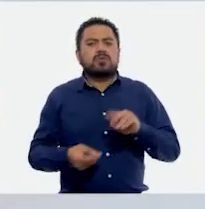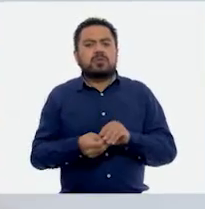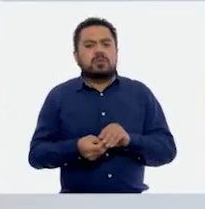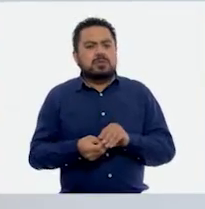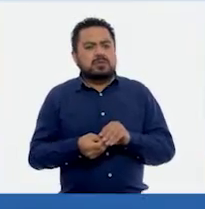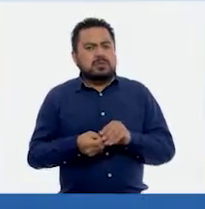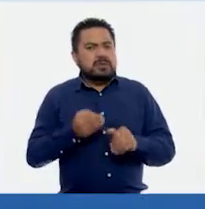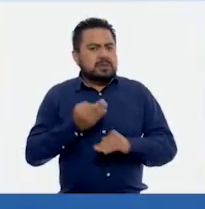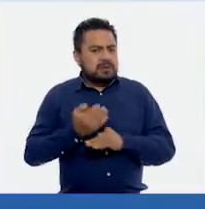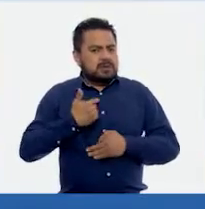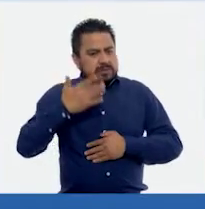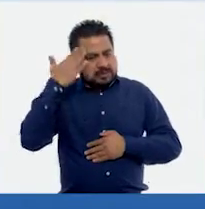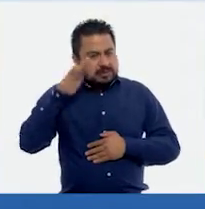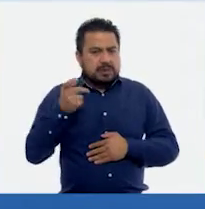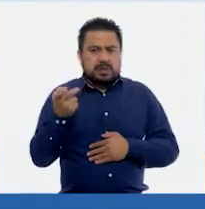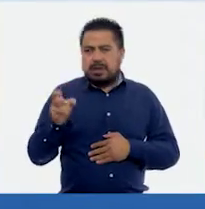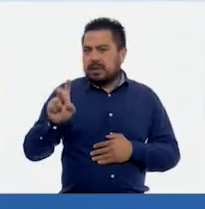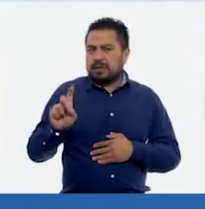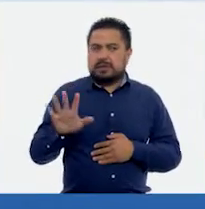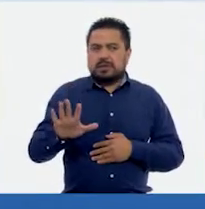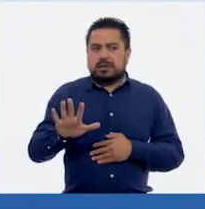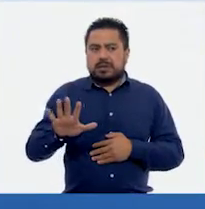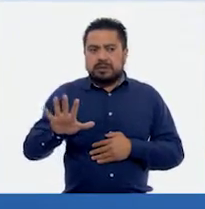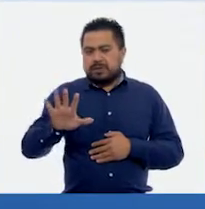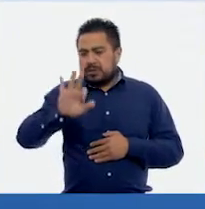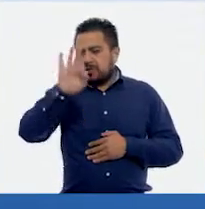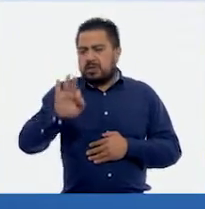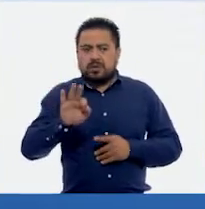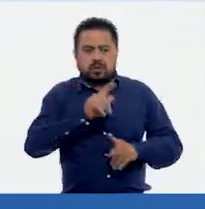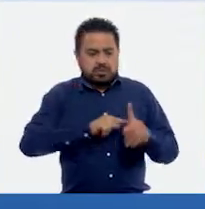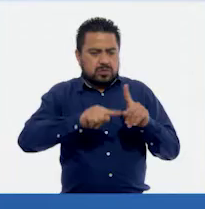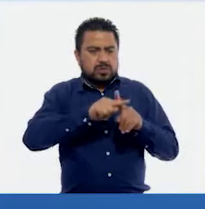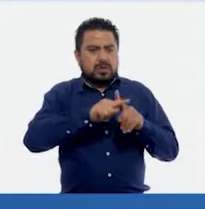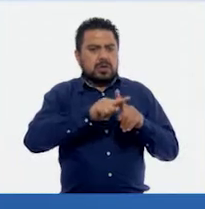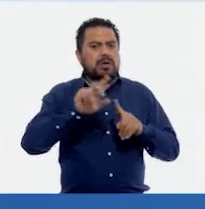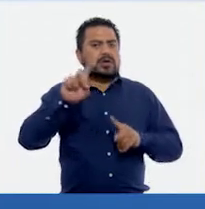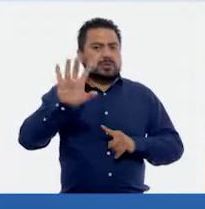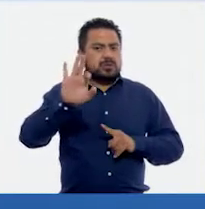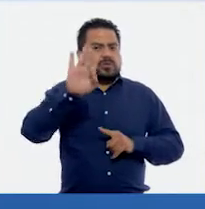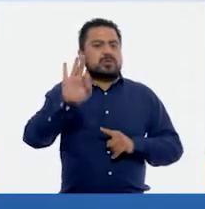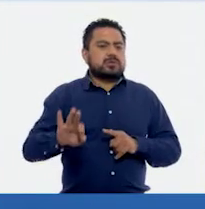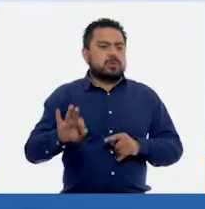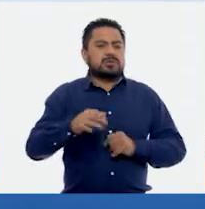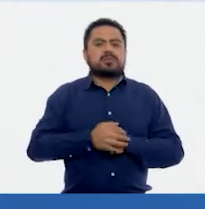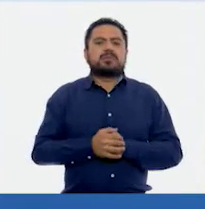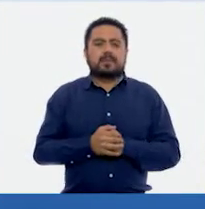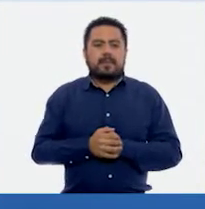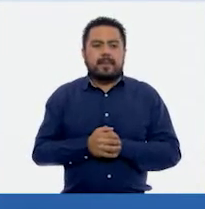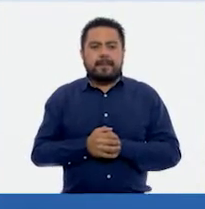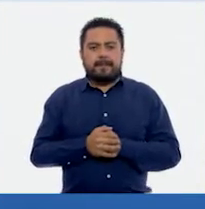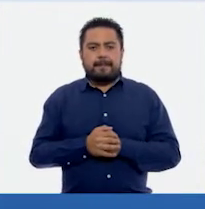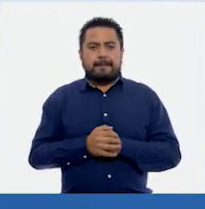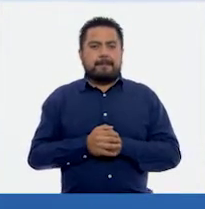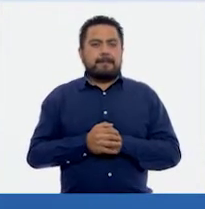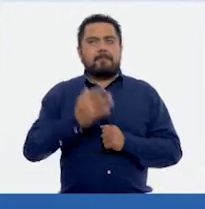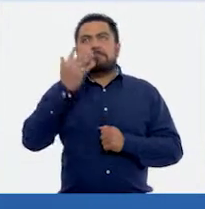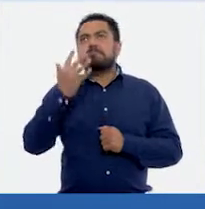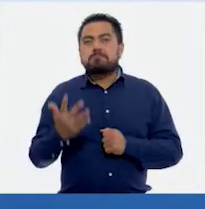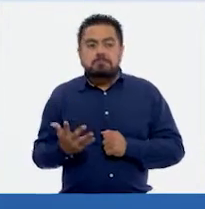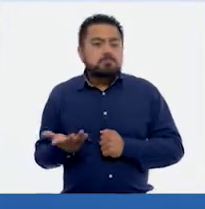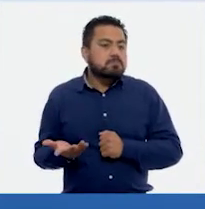Entonces, aquí ya sabemos que haciendo esta suma vamos a obtener el 35%. Ajá. 5,